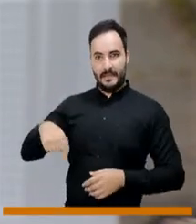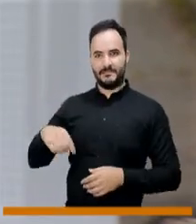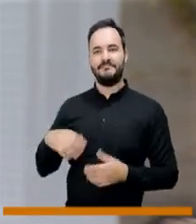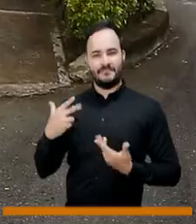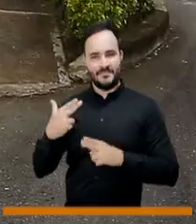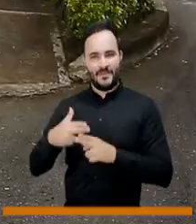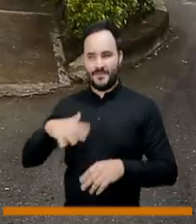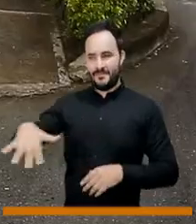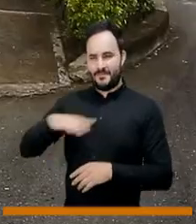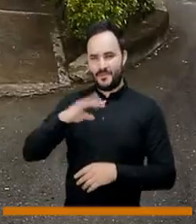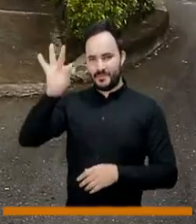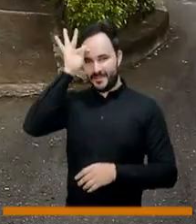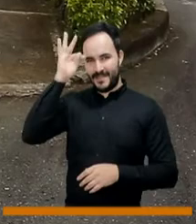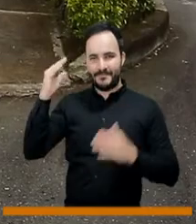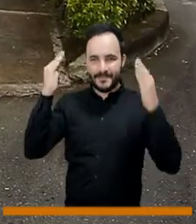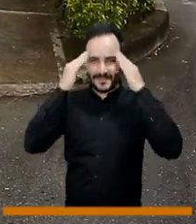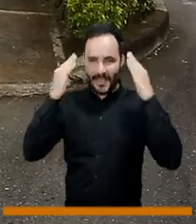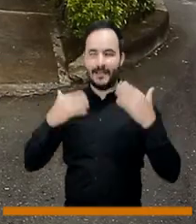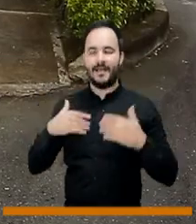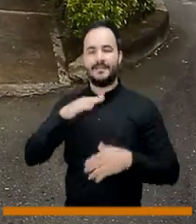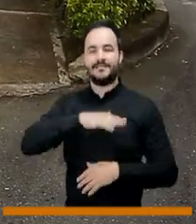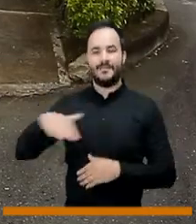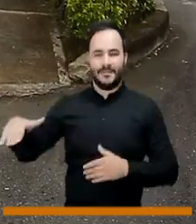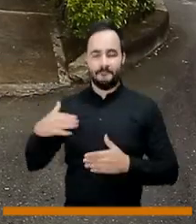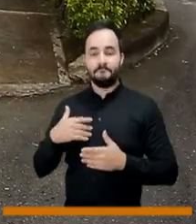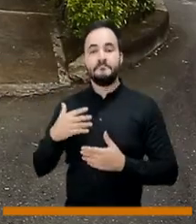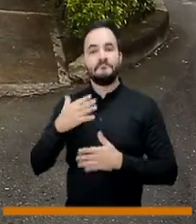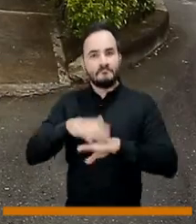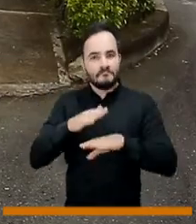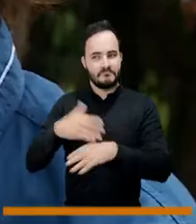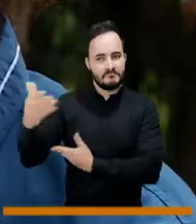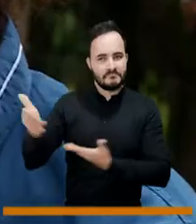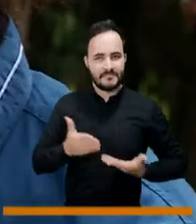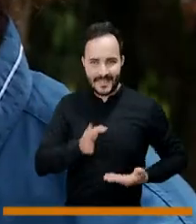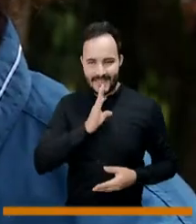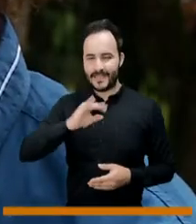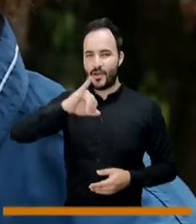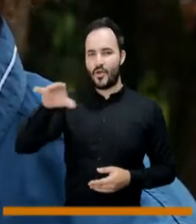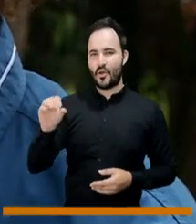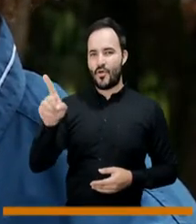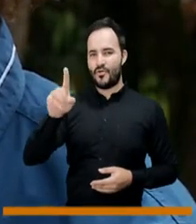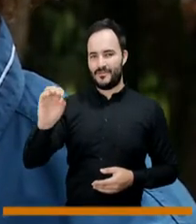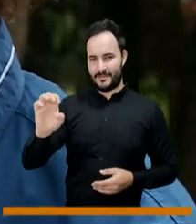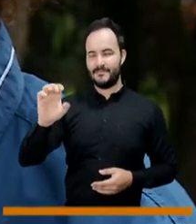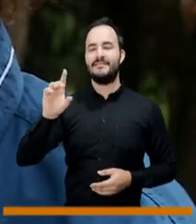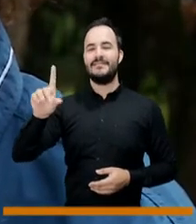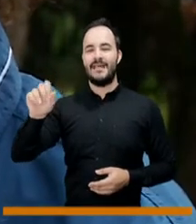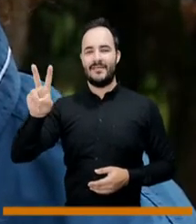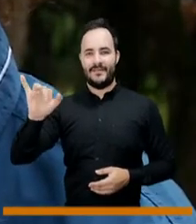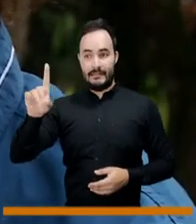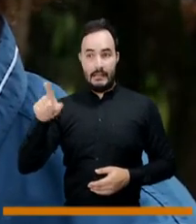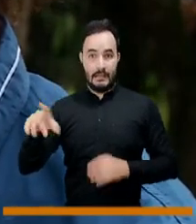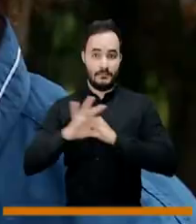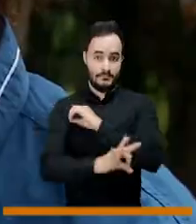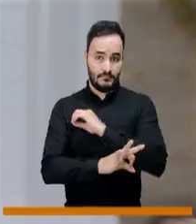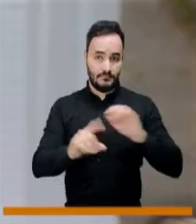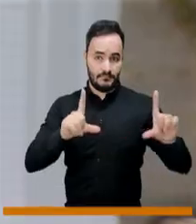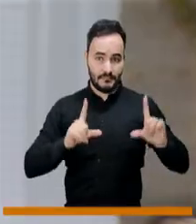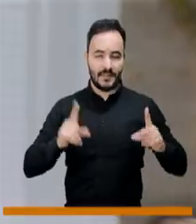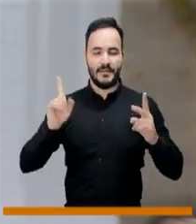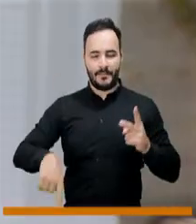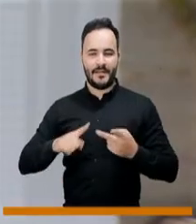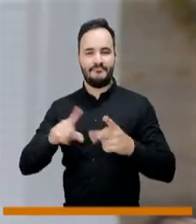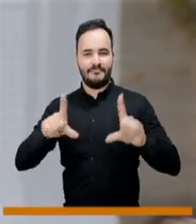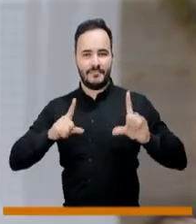a presentar a nuestro siguiente invitado que se trata de José David Restrepo, psicólogo, abogado y asesor de muchos